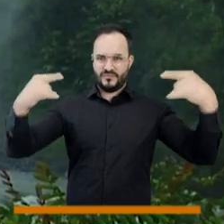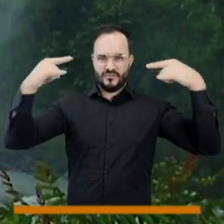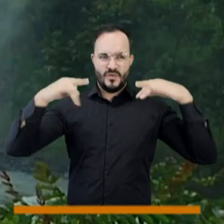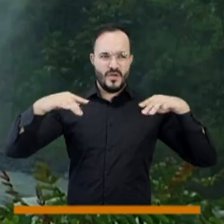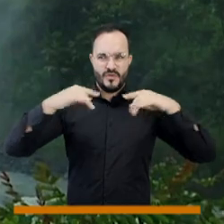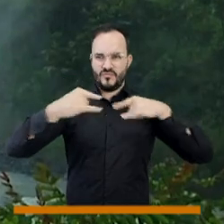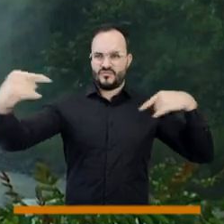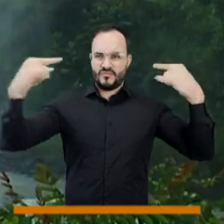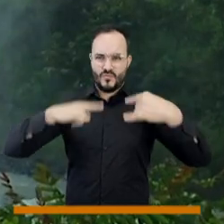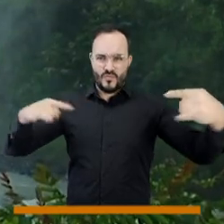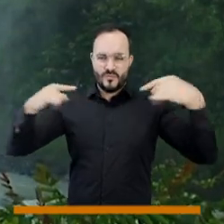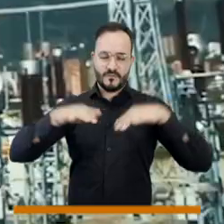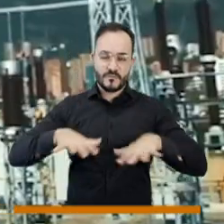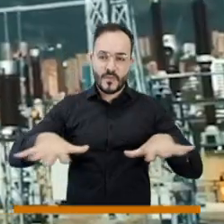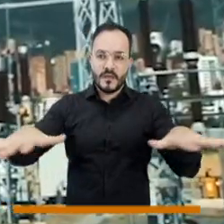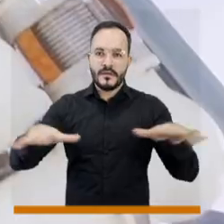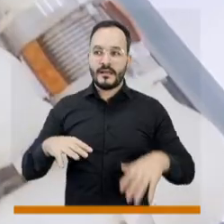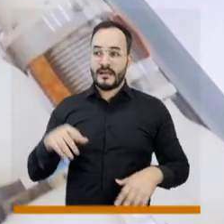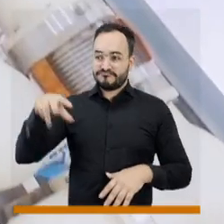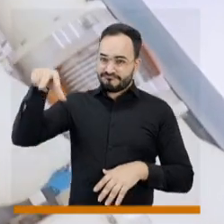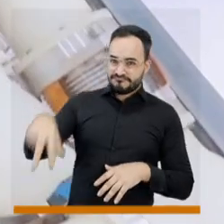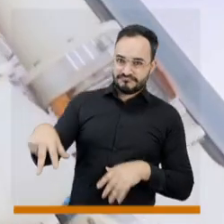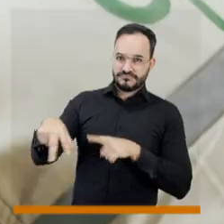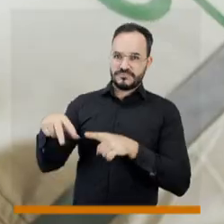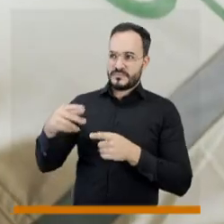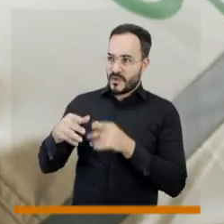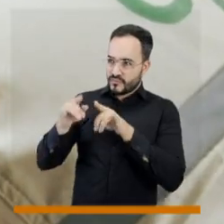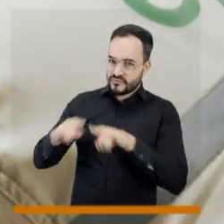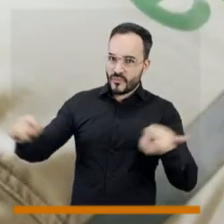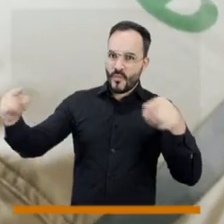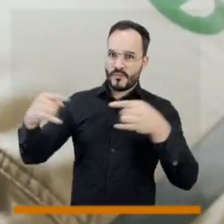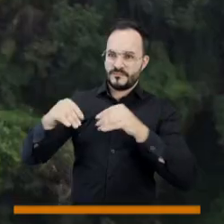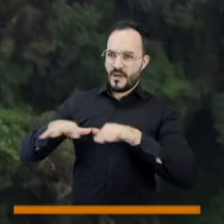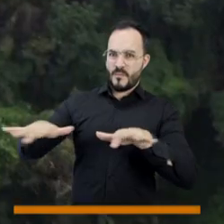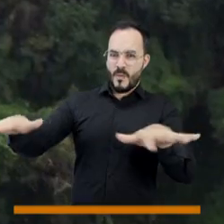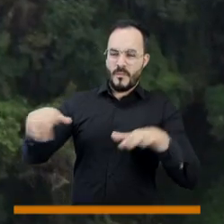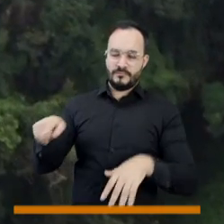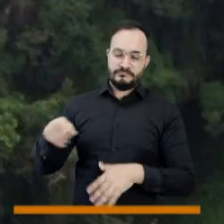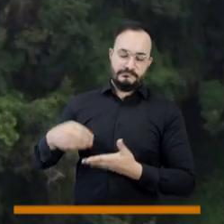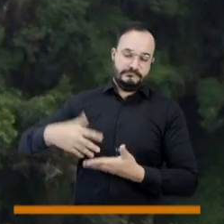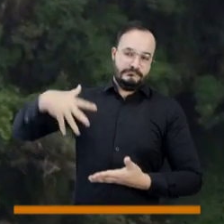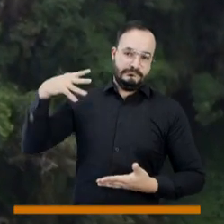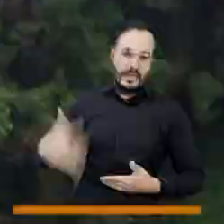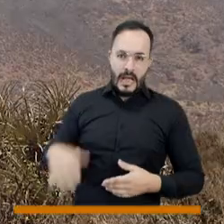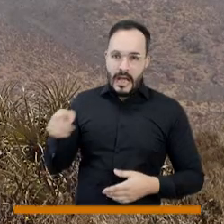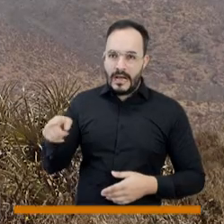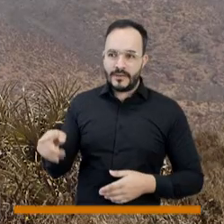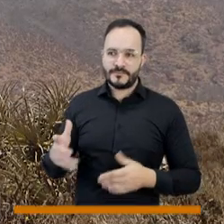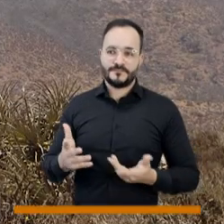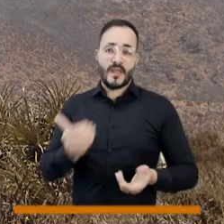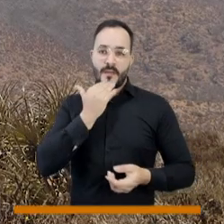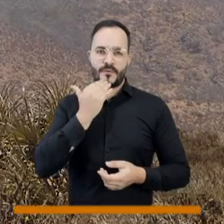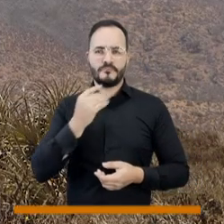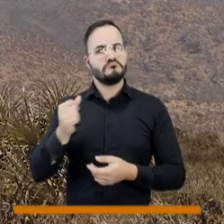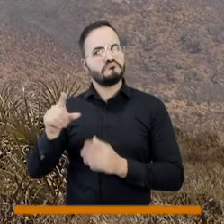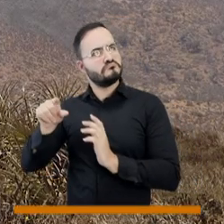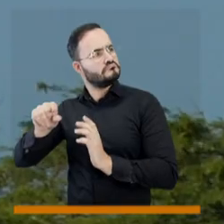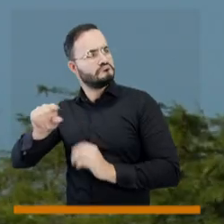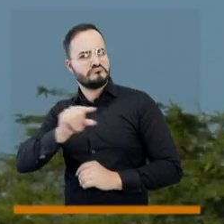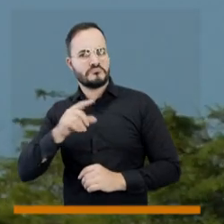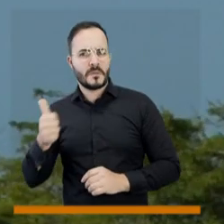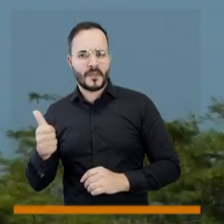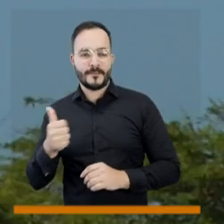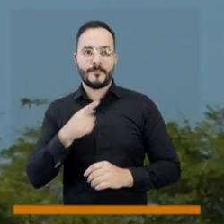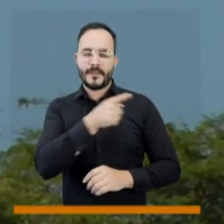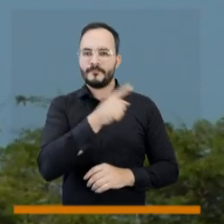para que el sistema o el circuito del país funcione bien. Entonces puede que la energía esté muy barata, pero es que tenemos que prenderla en